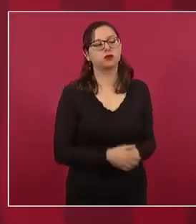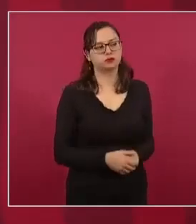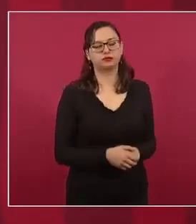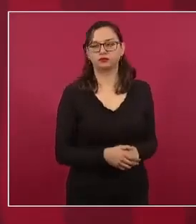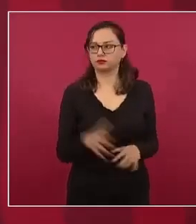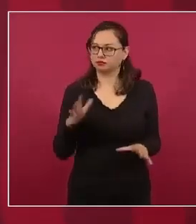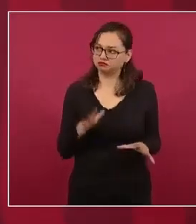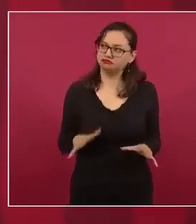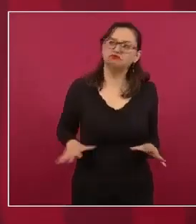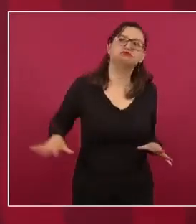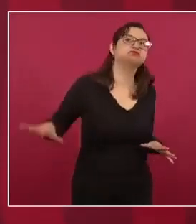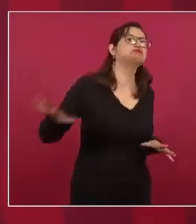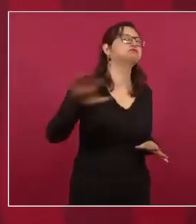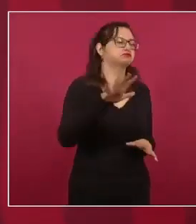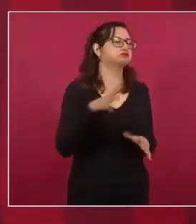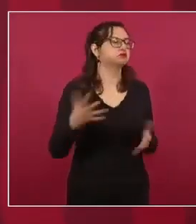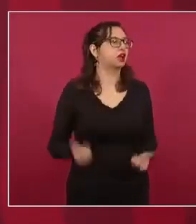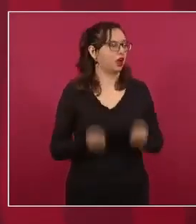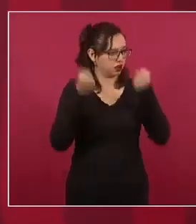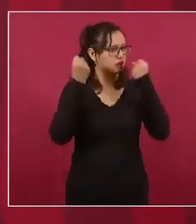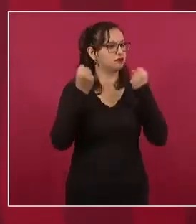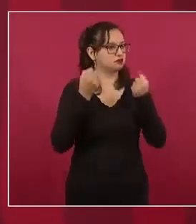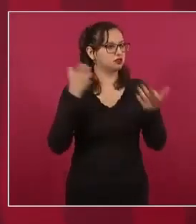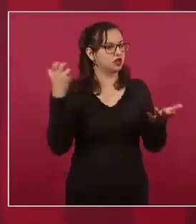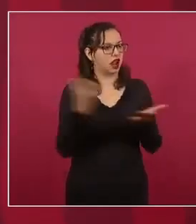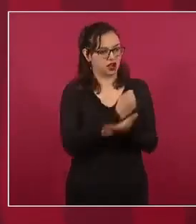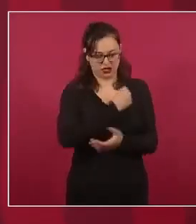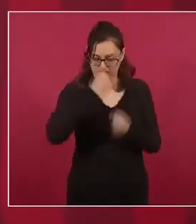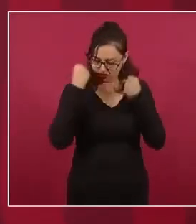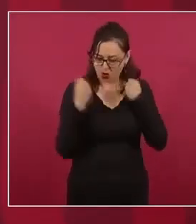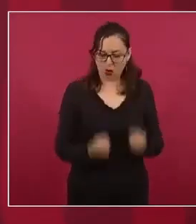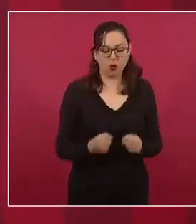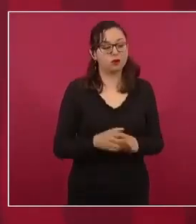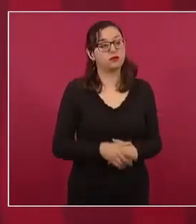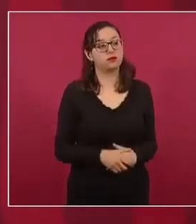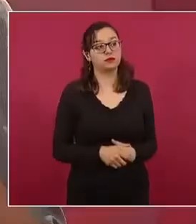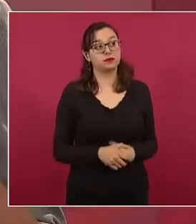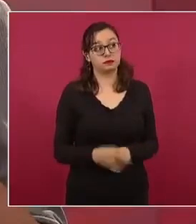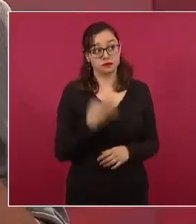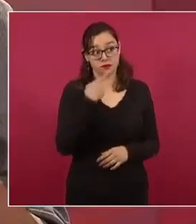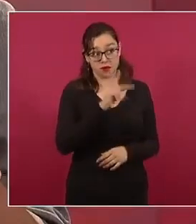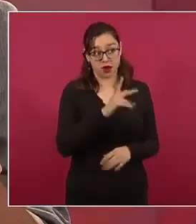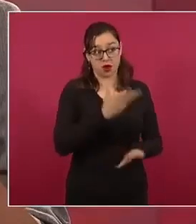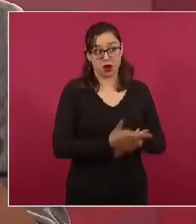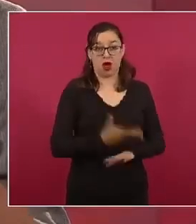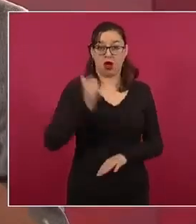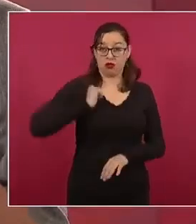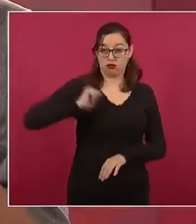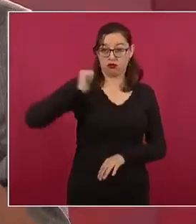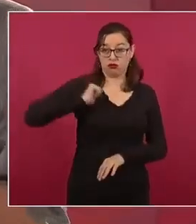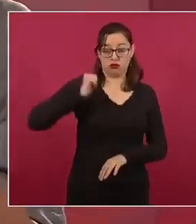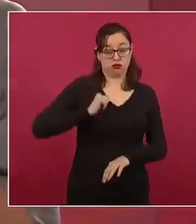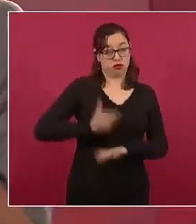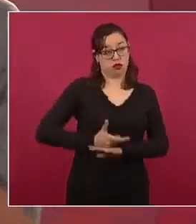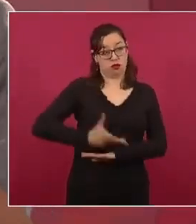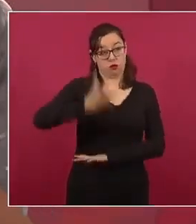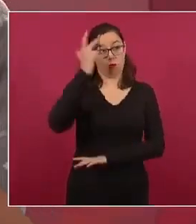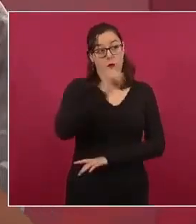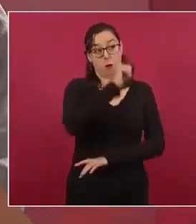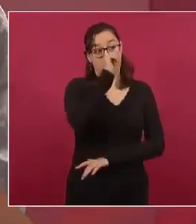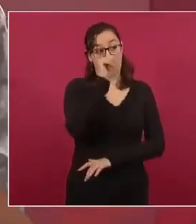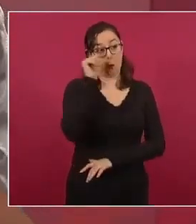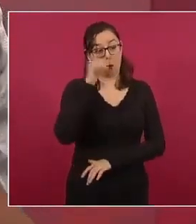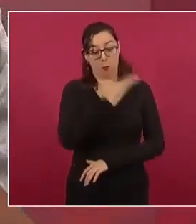Pero así como el presidente Juárez se paró a la Iglesia